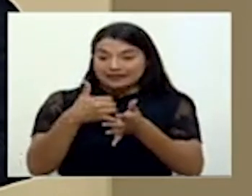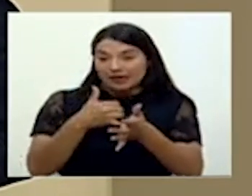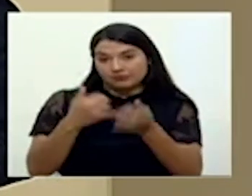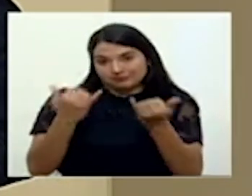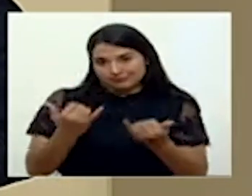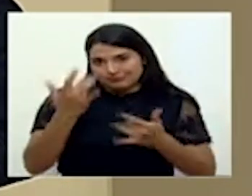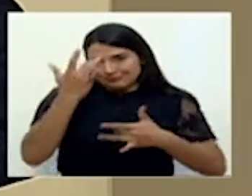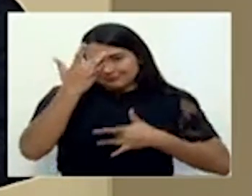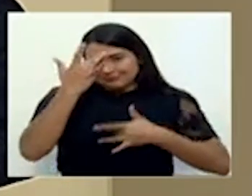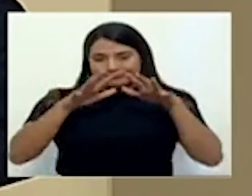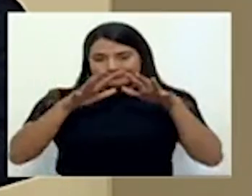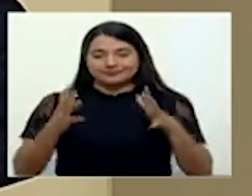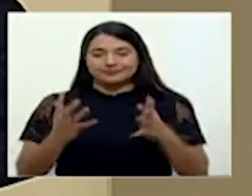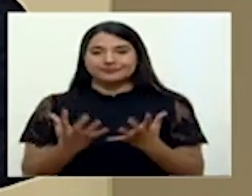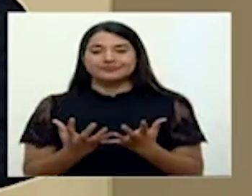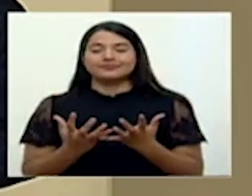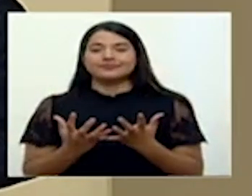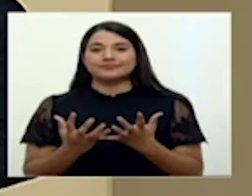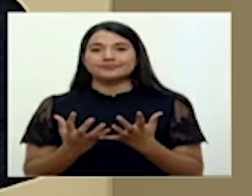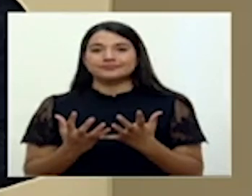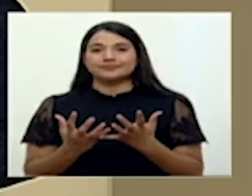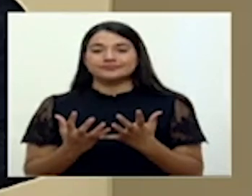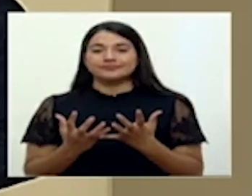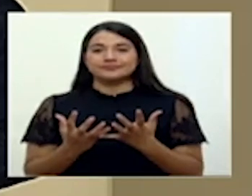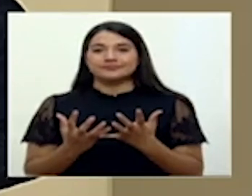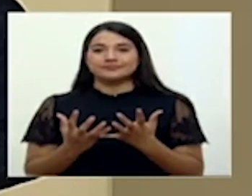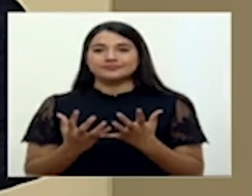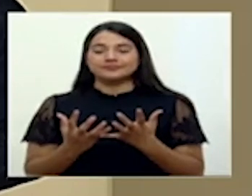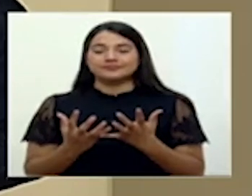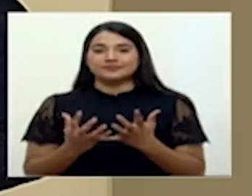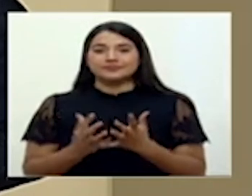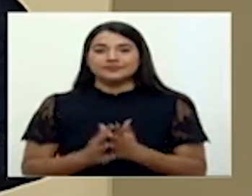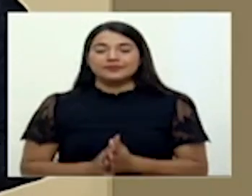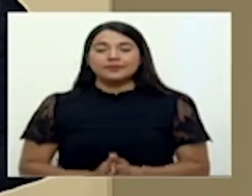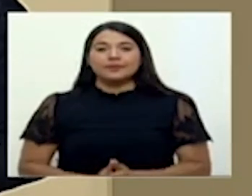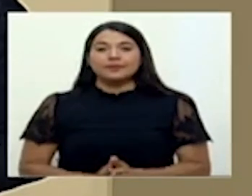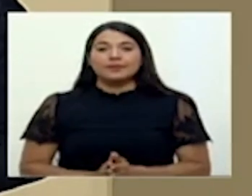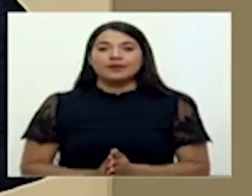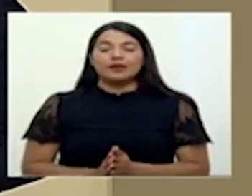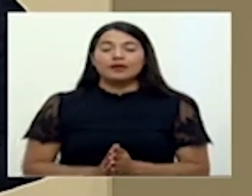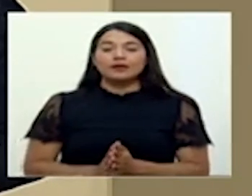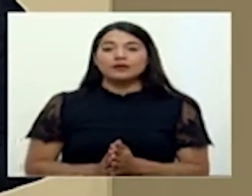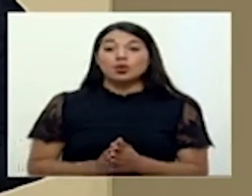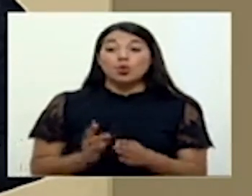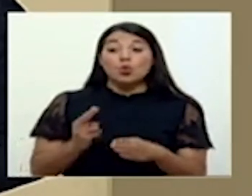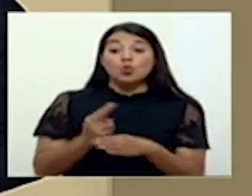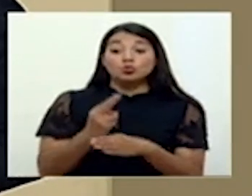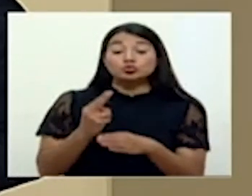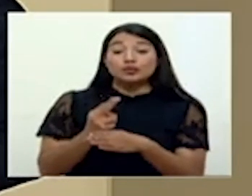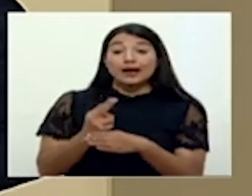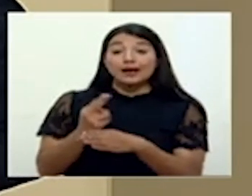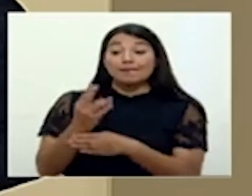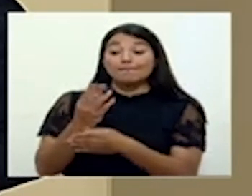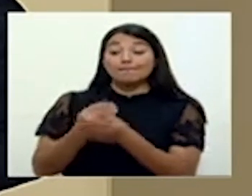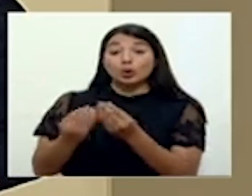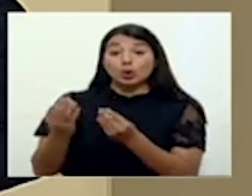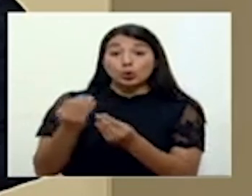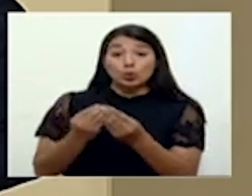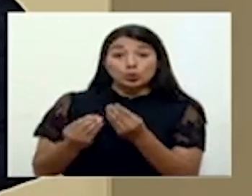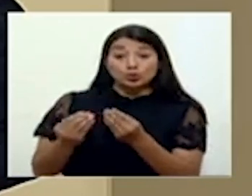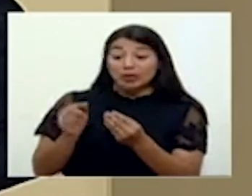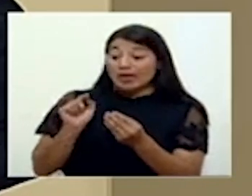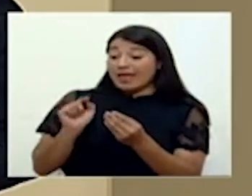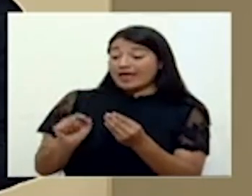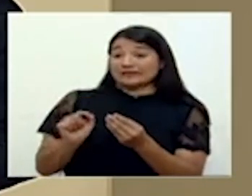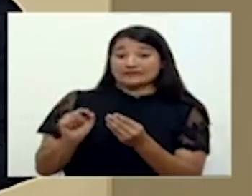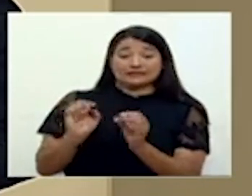pandemia, en donde el uso de productos que no tienen